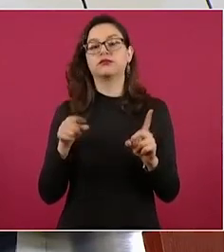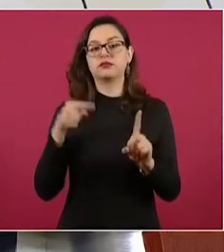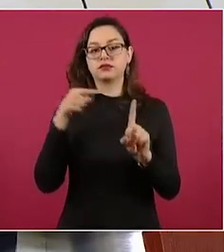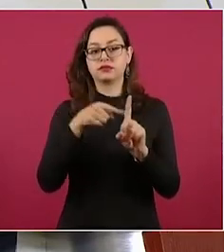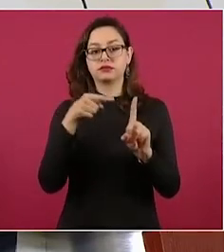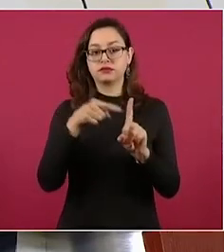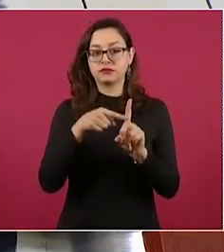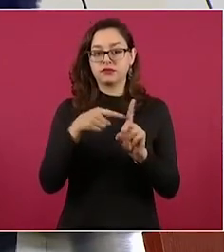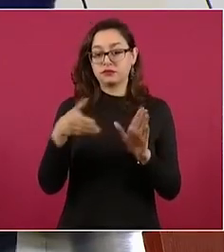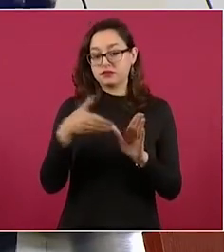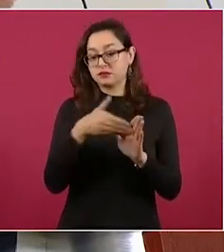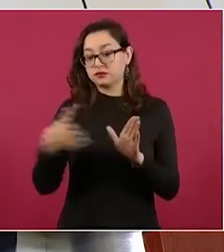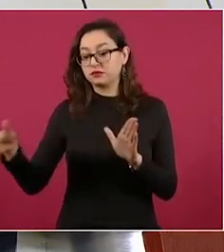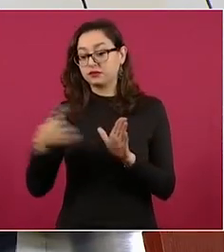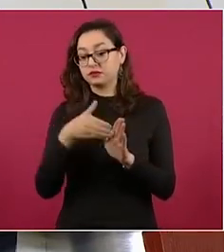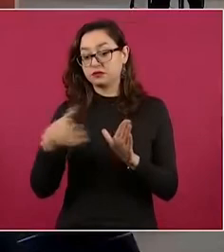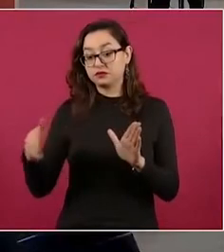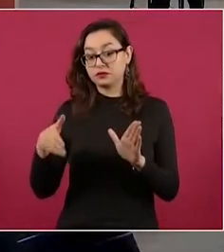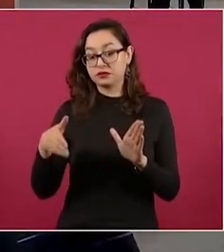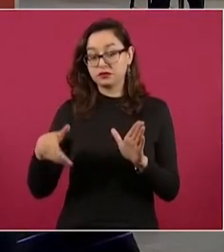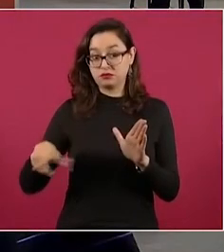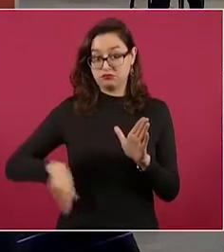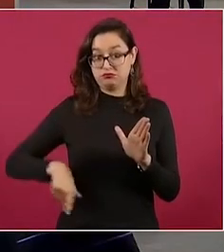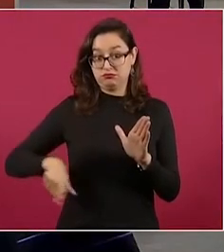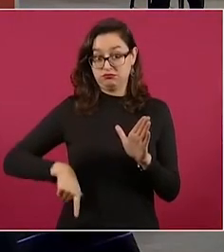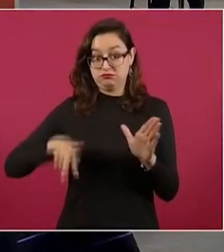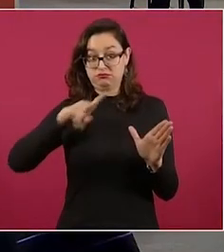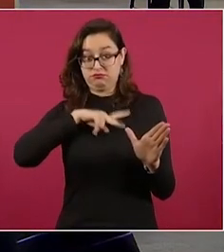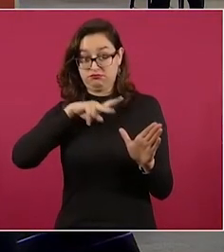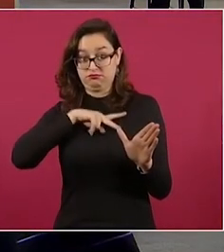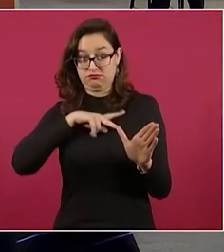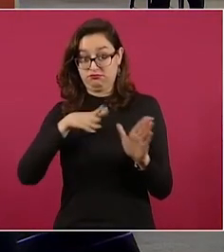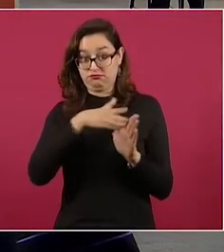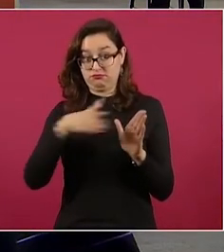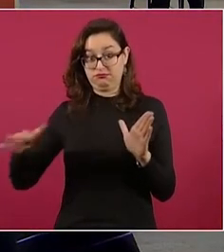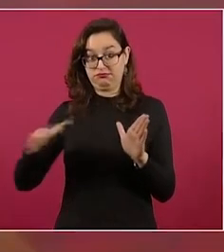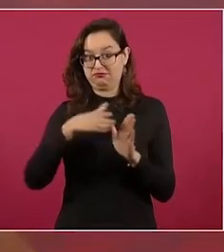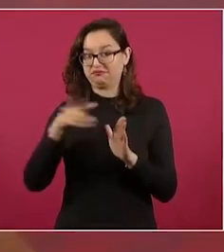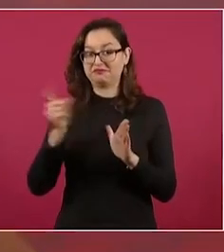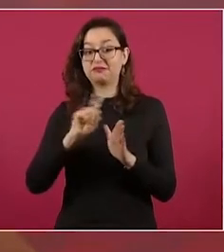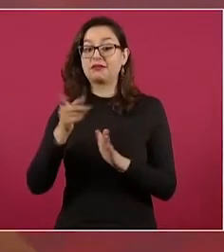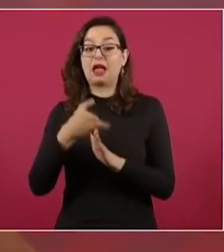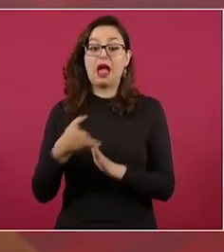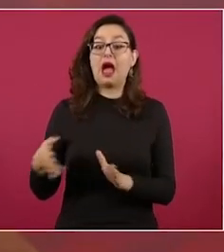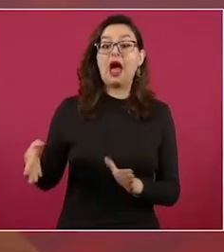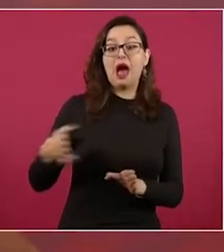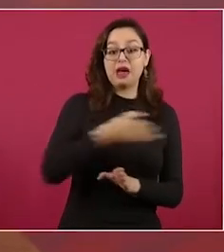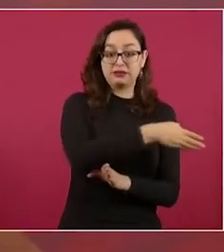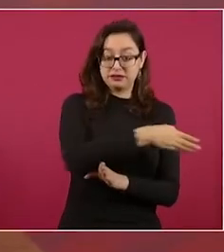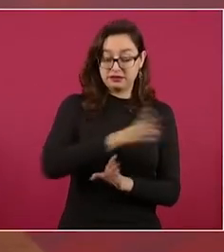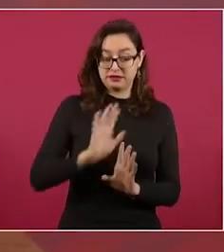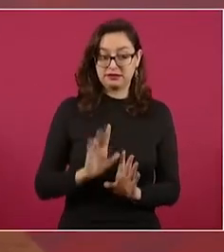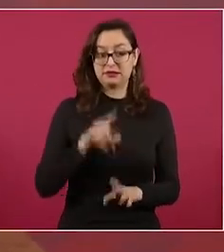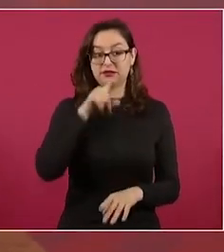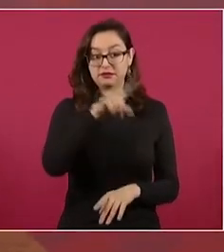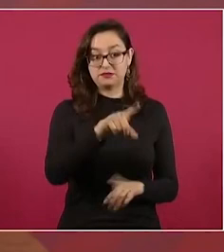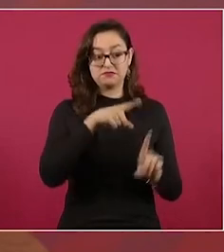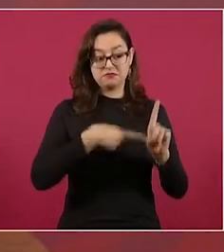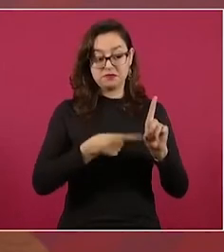sino en los anteriores, Premio Nacional de Ciencia, esta señora.